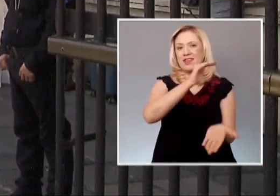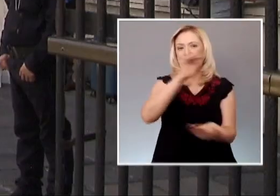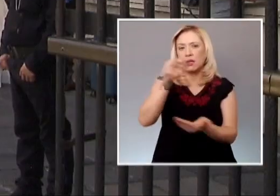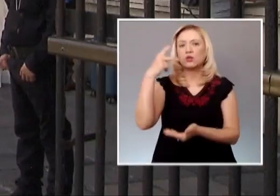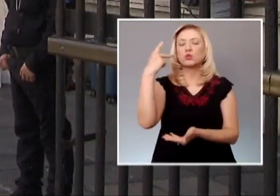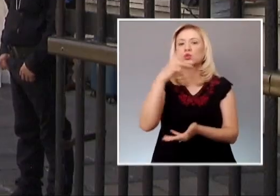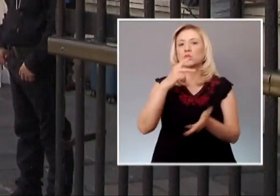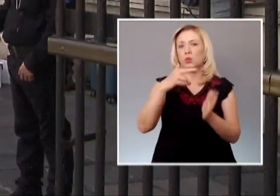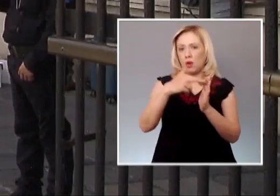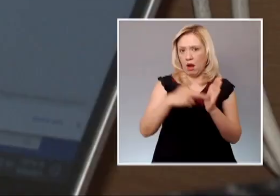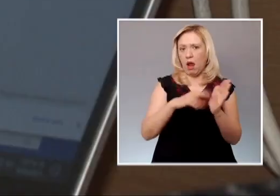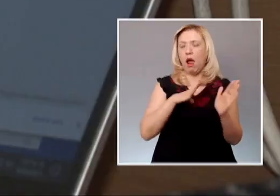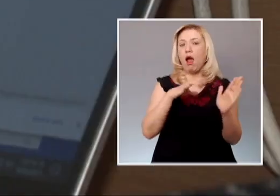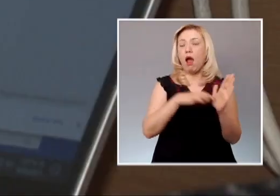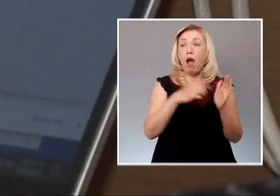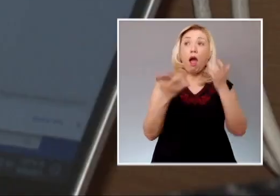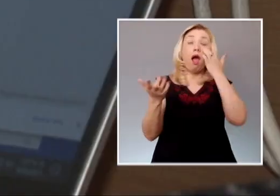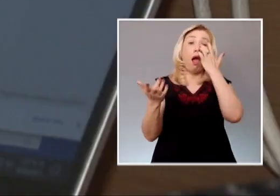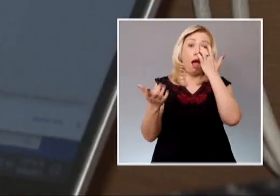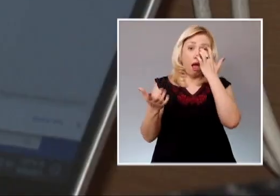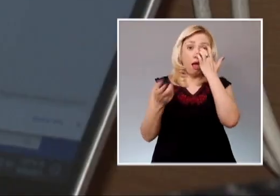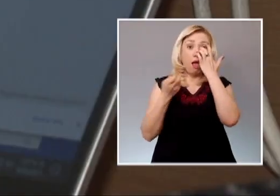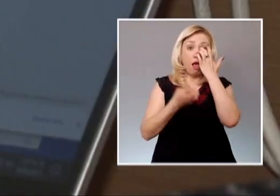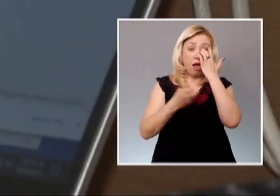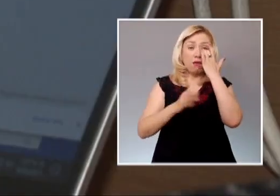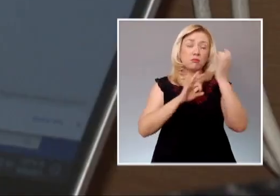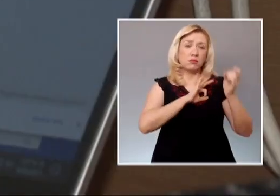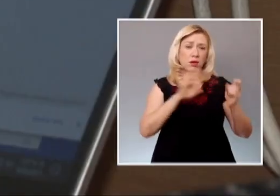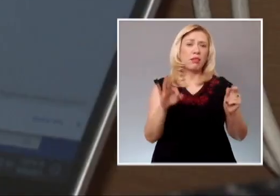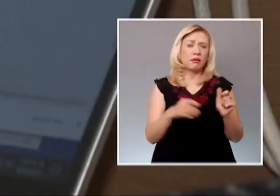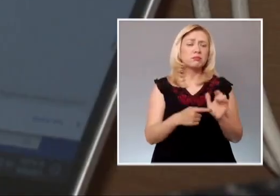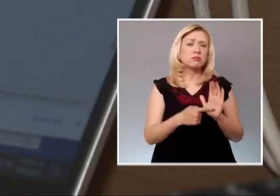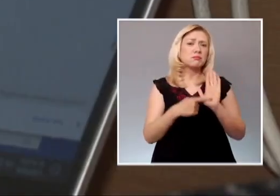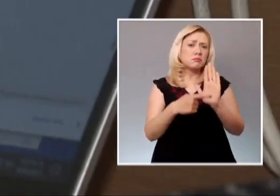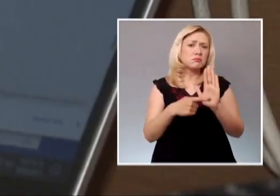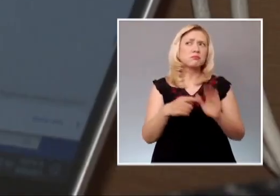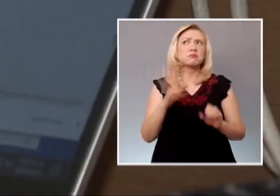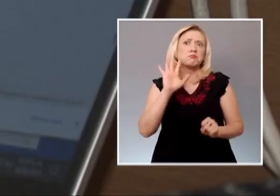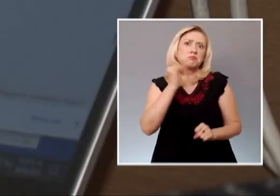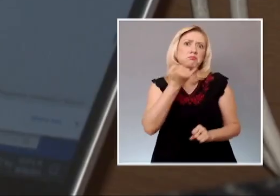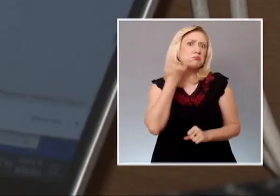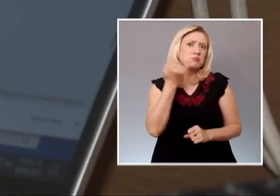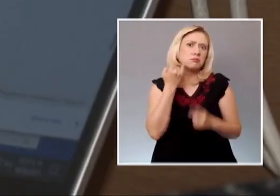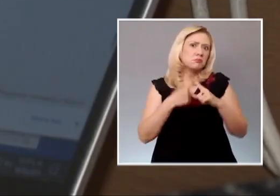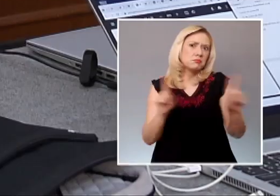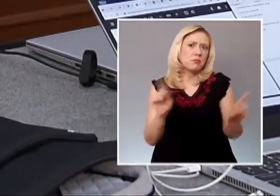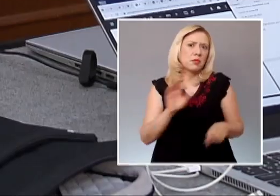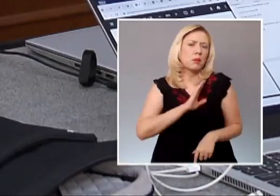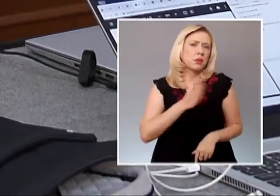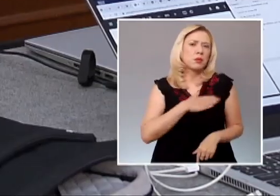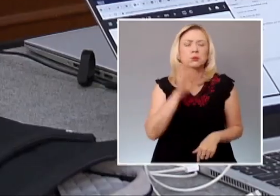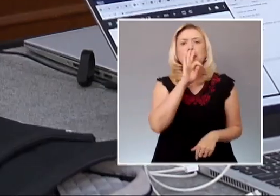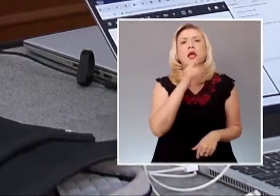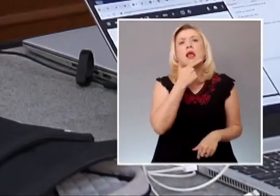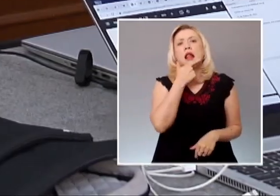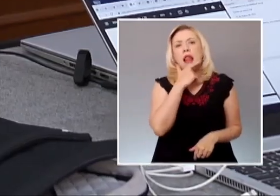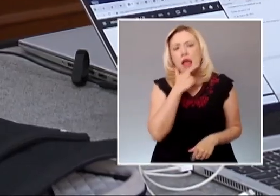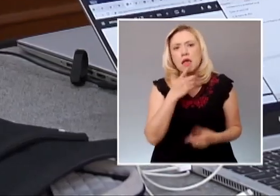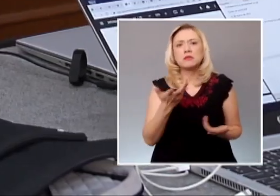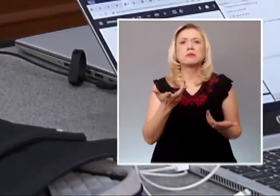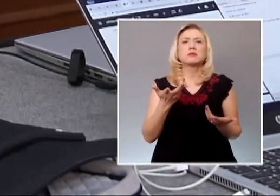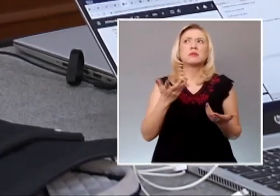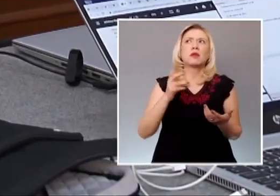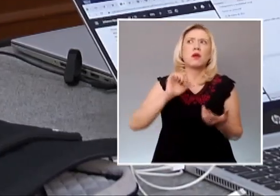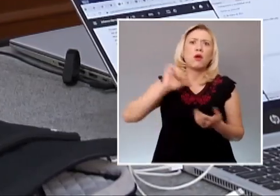documentos contables pueden expedirse en idioma distinto al español y contener valores consignados en moneda